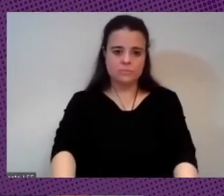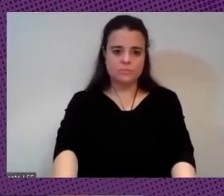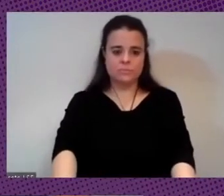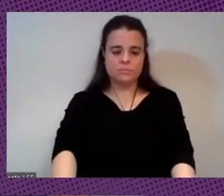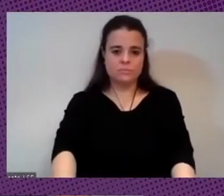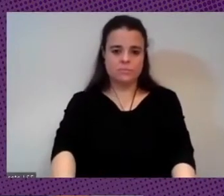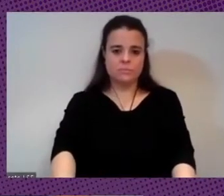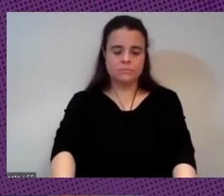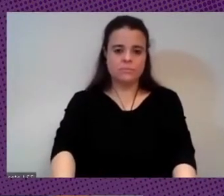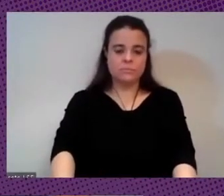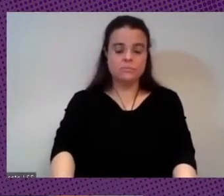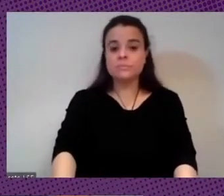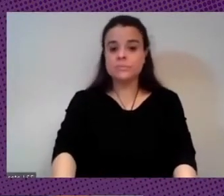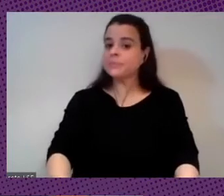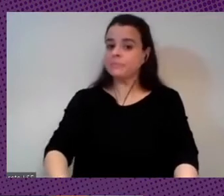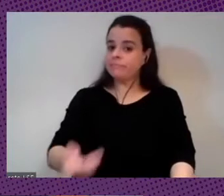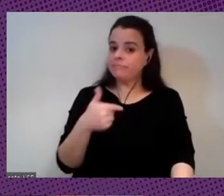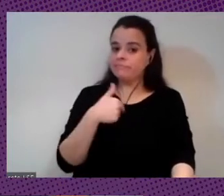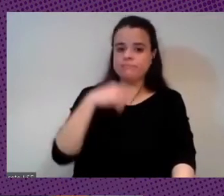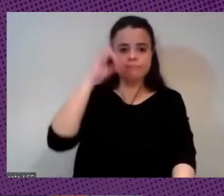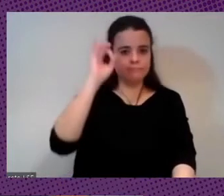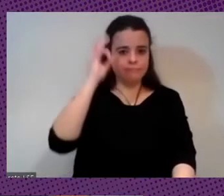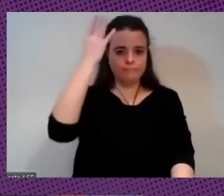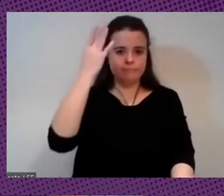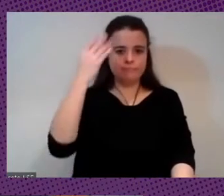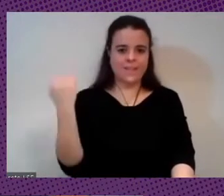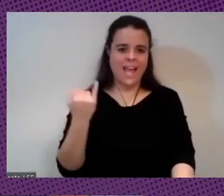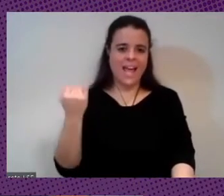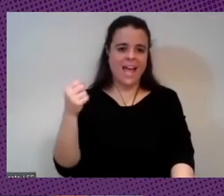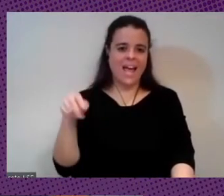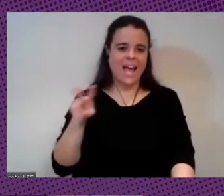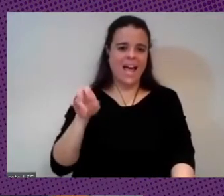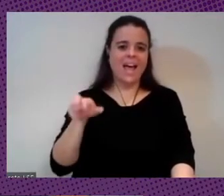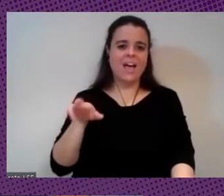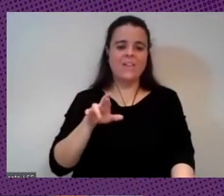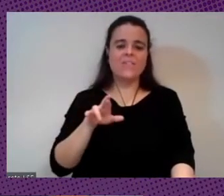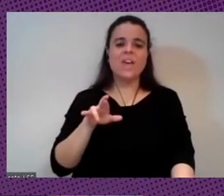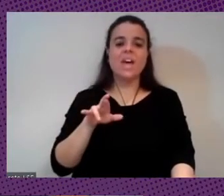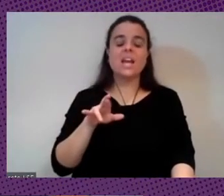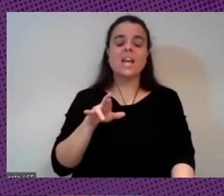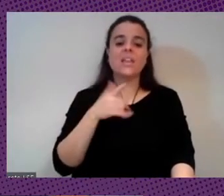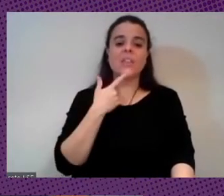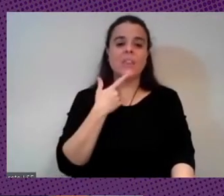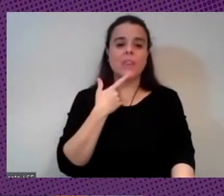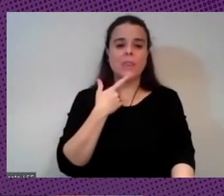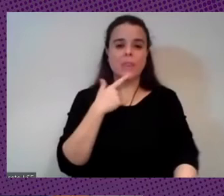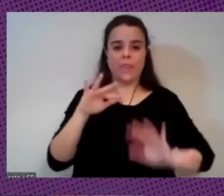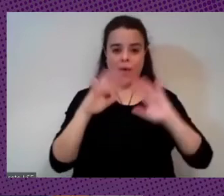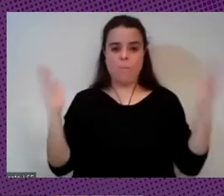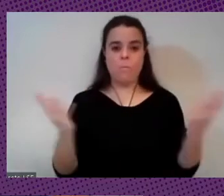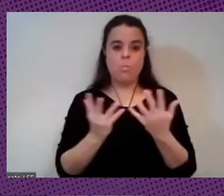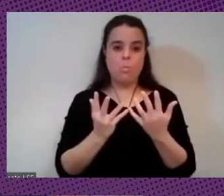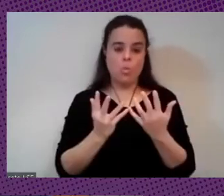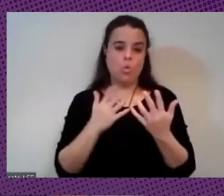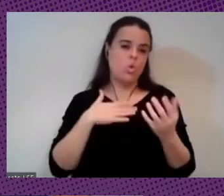Bueno tomo para cerrar esta idea que decía recién Javier de que en algún punto quienes estamos en el mundo académico tenemos